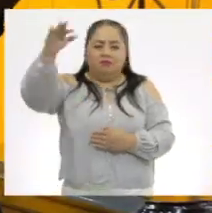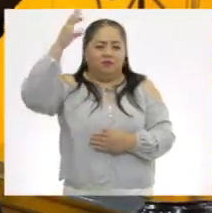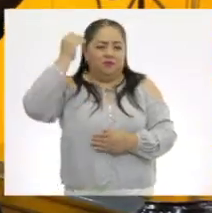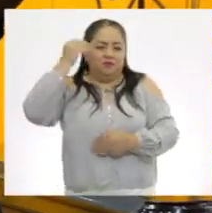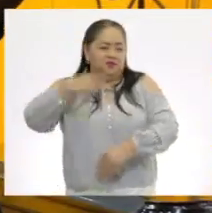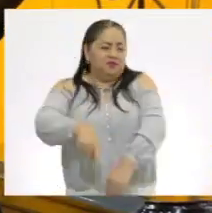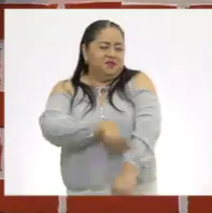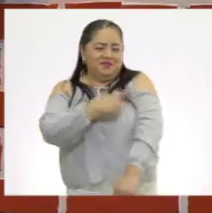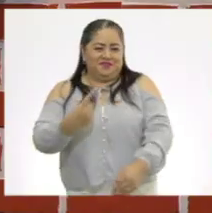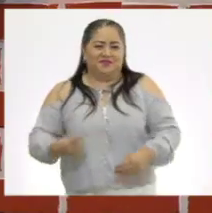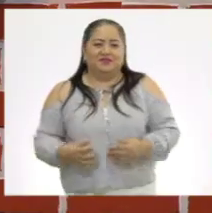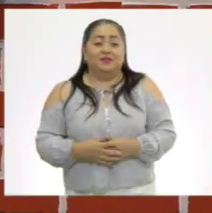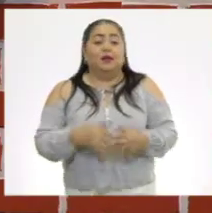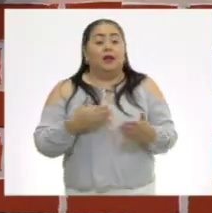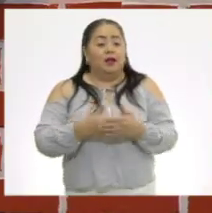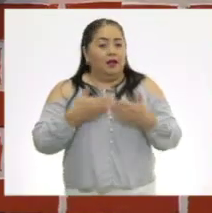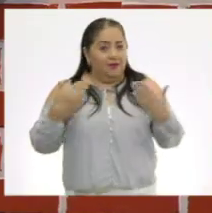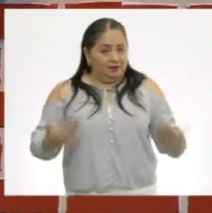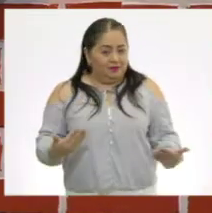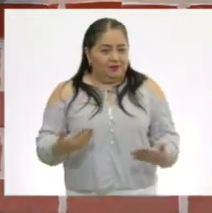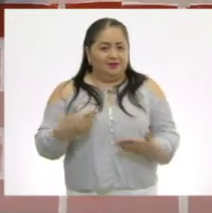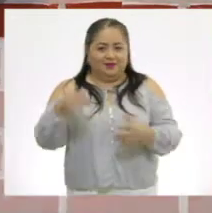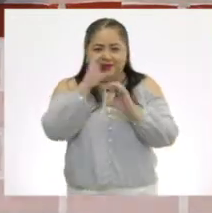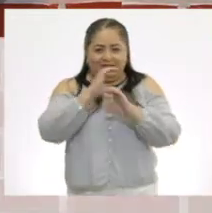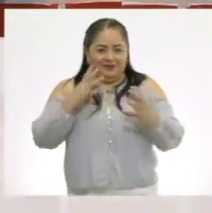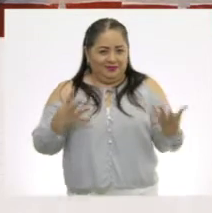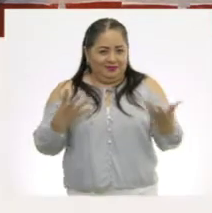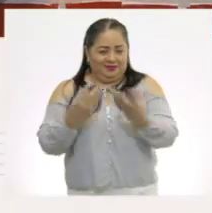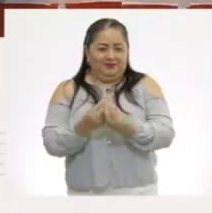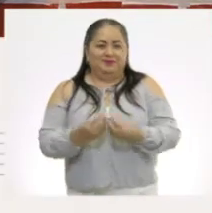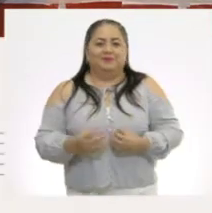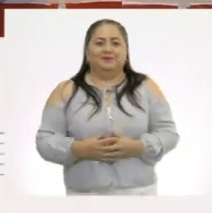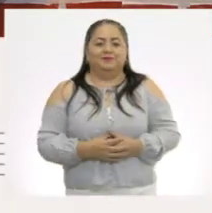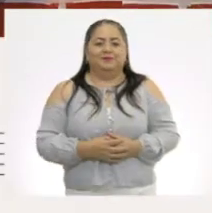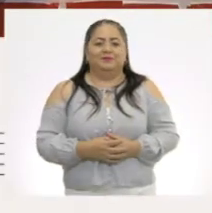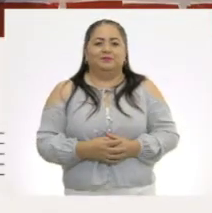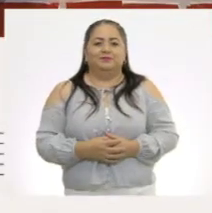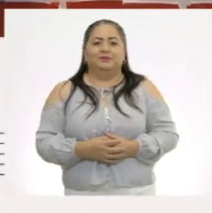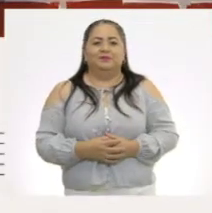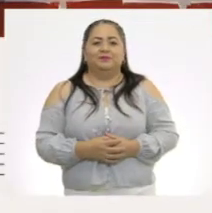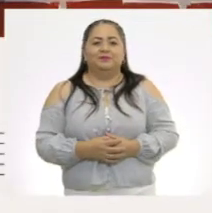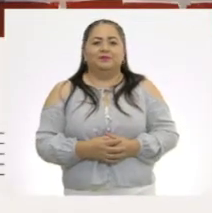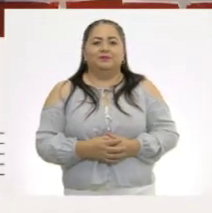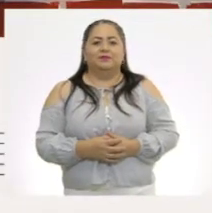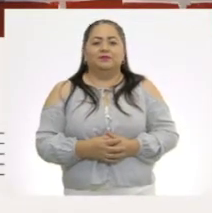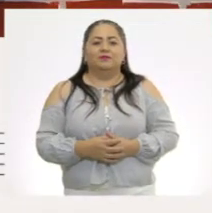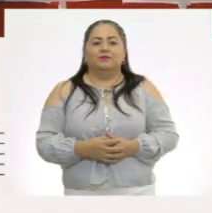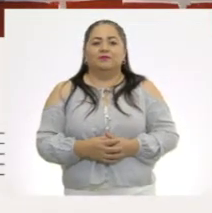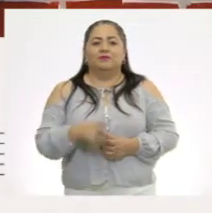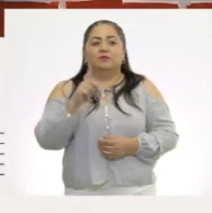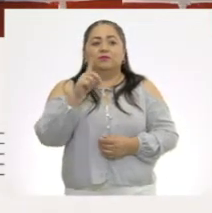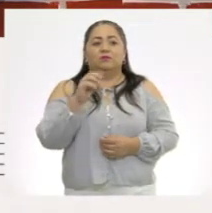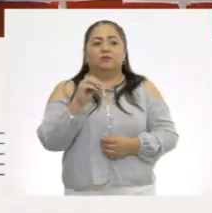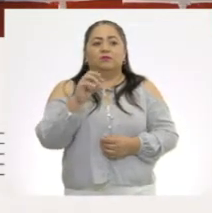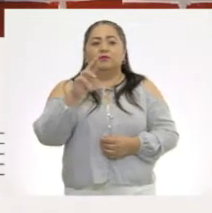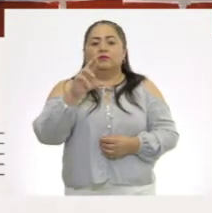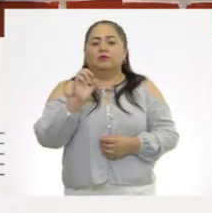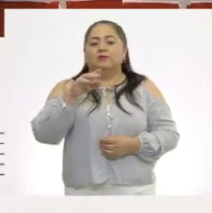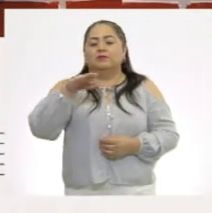allá. Ahora sí, canten conmigo. Do, re, mi,